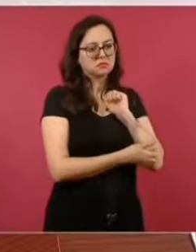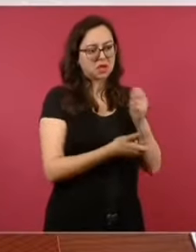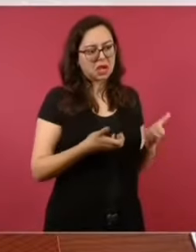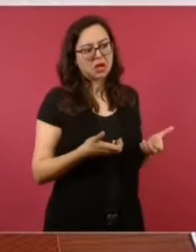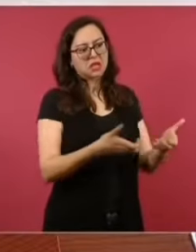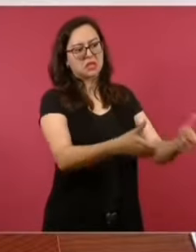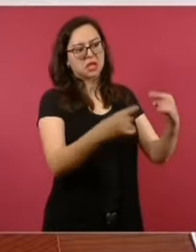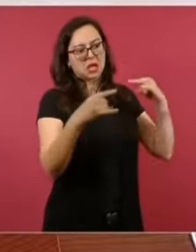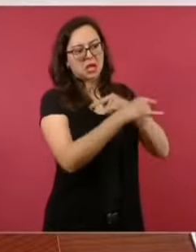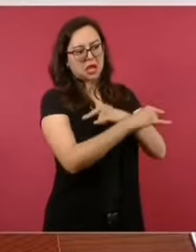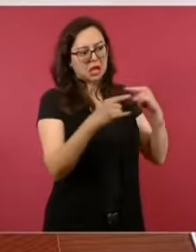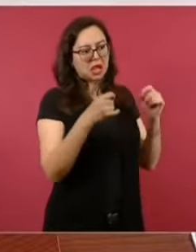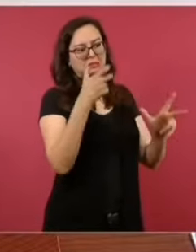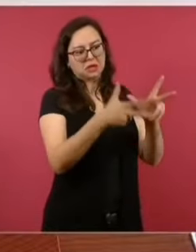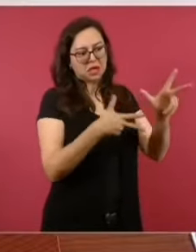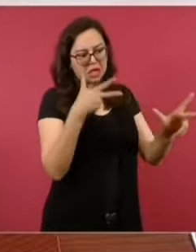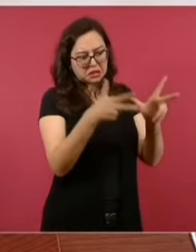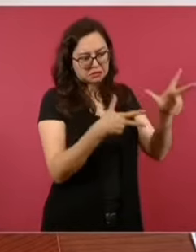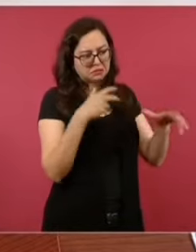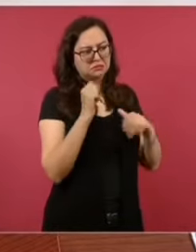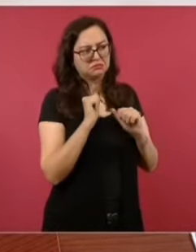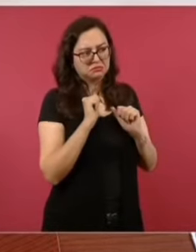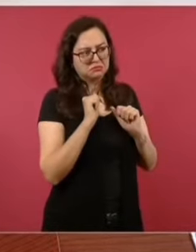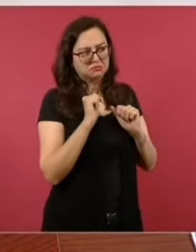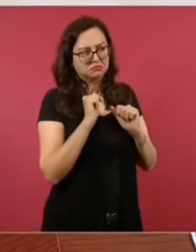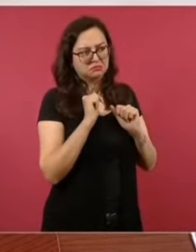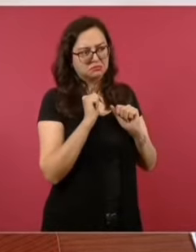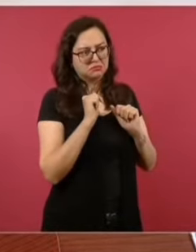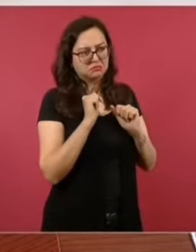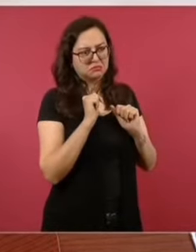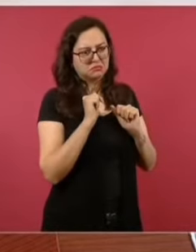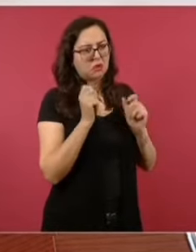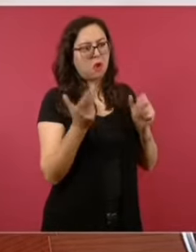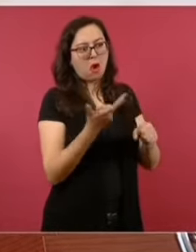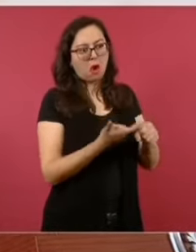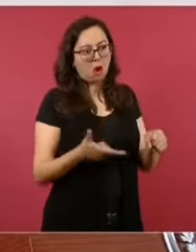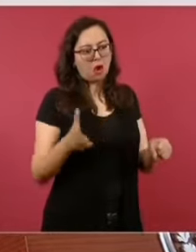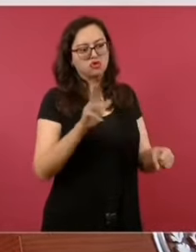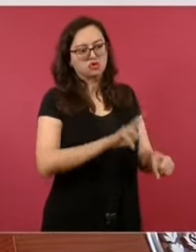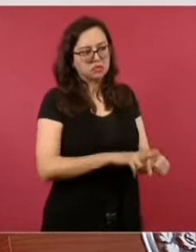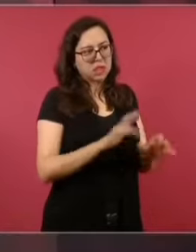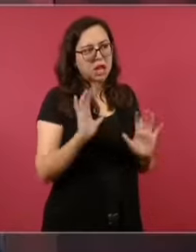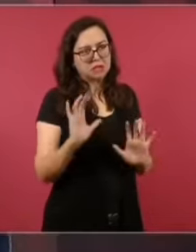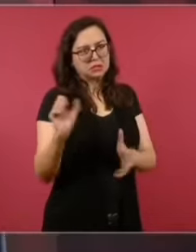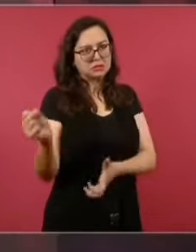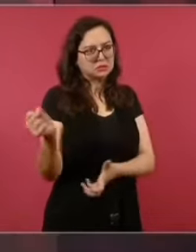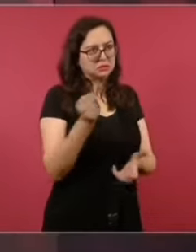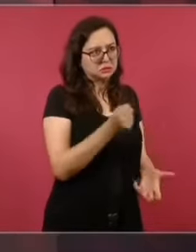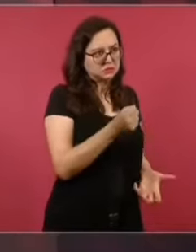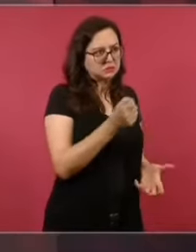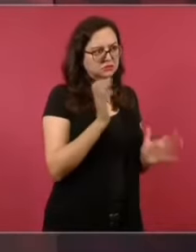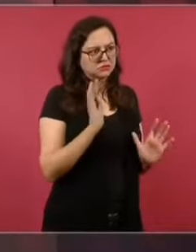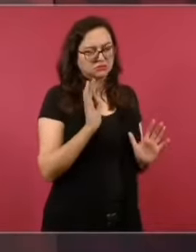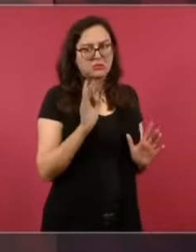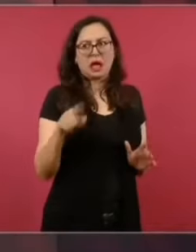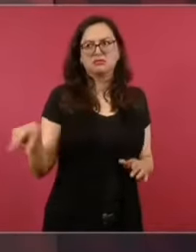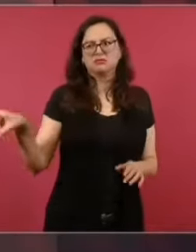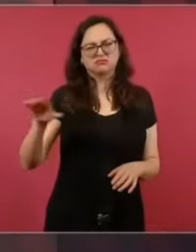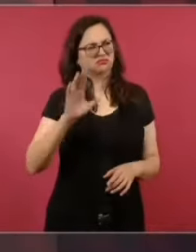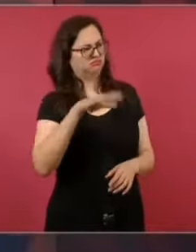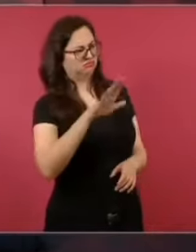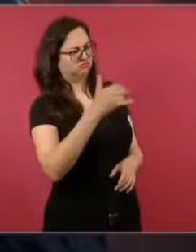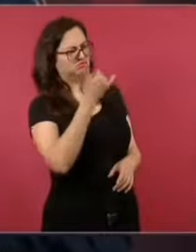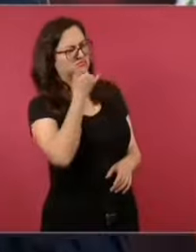autopista, un tren, inclusive un hospital, todavía podrían decir, ¿por qué usas mi dinero